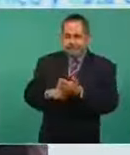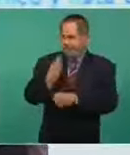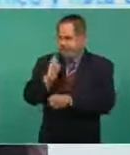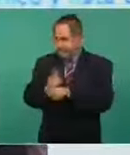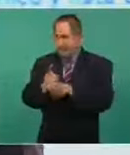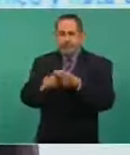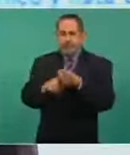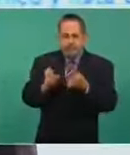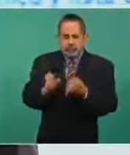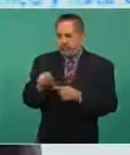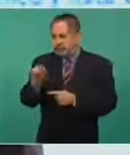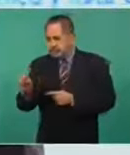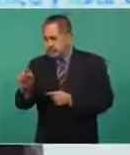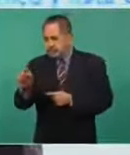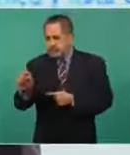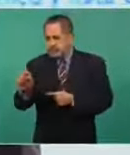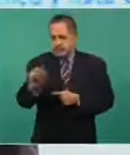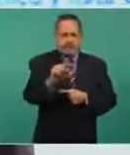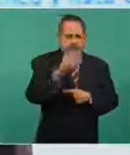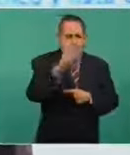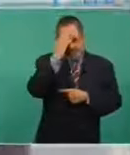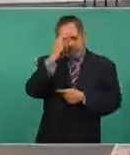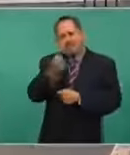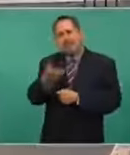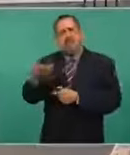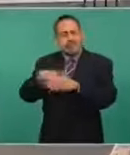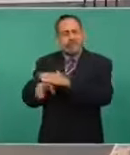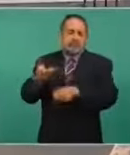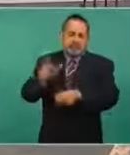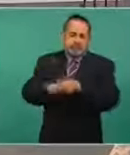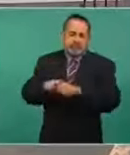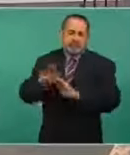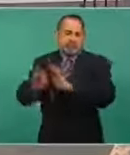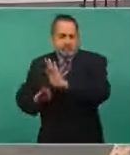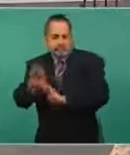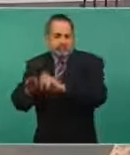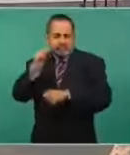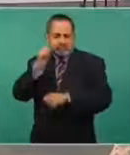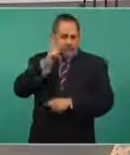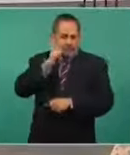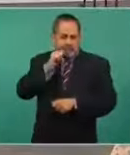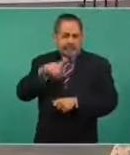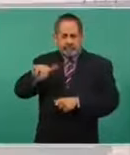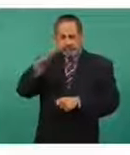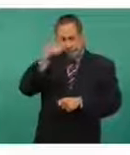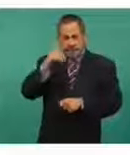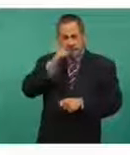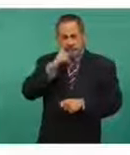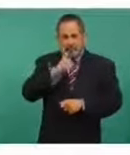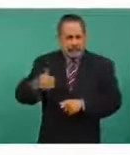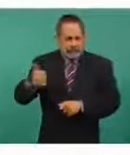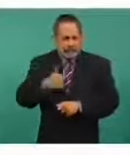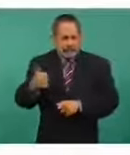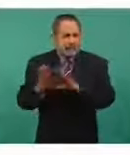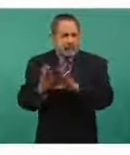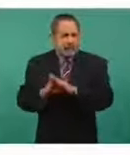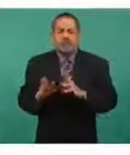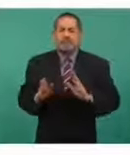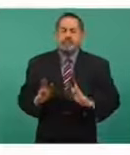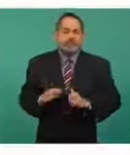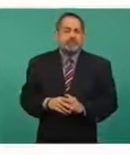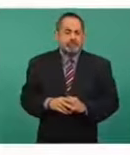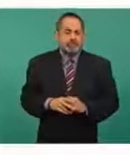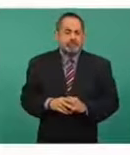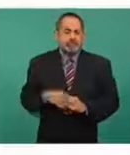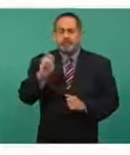identificados necesariamente, porque si no, no podrían tener una vida saludable en la medida que se controlen las enfermedades,